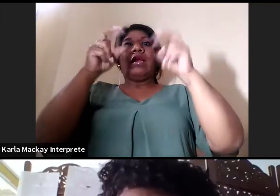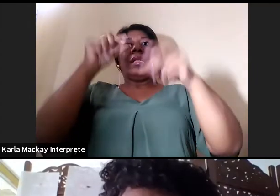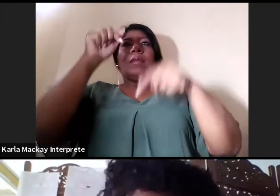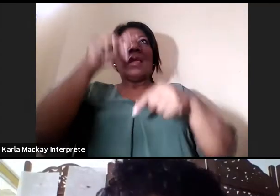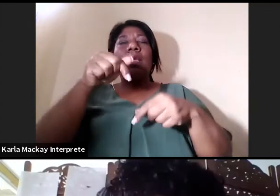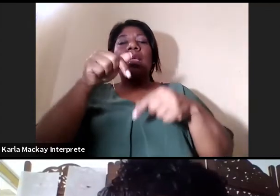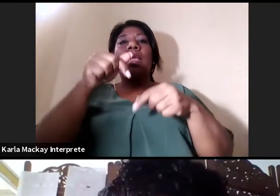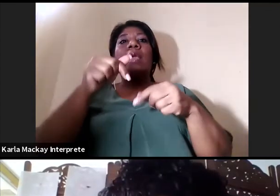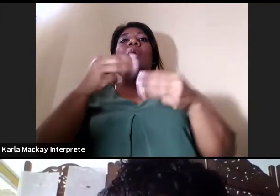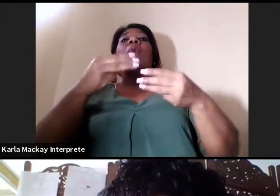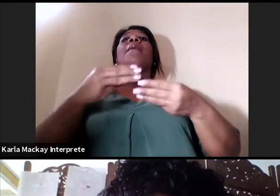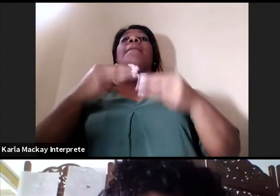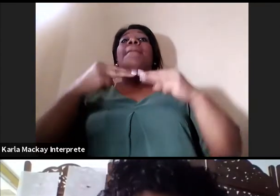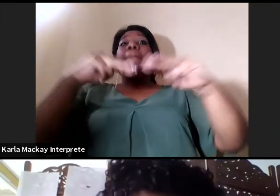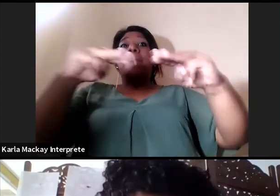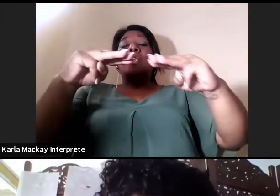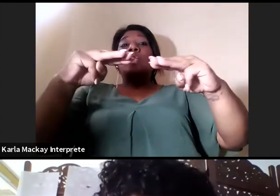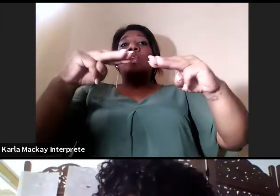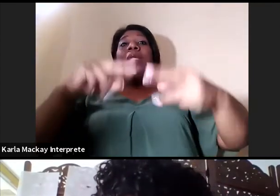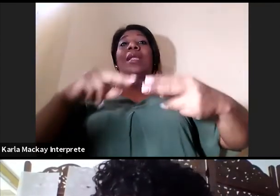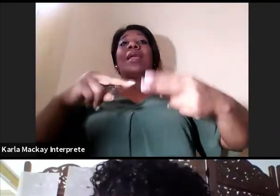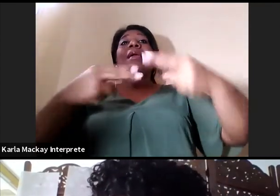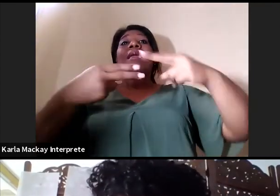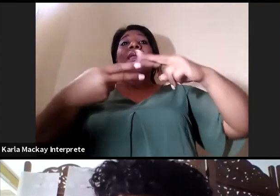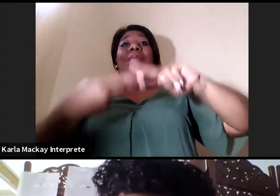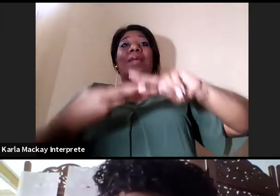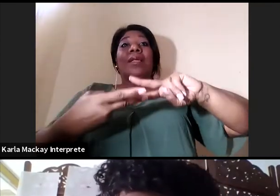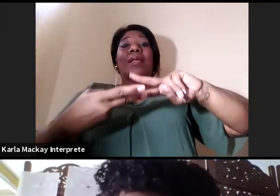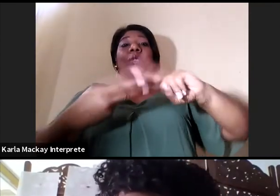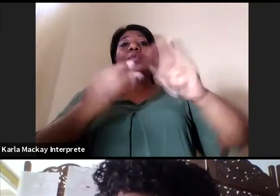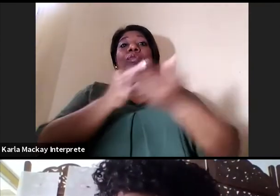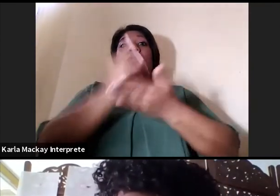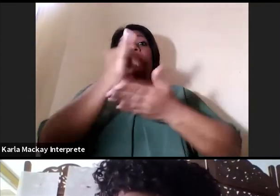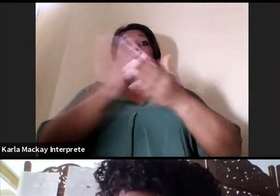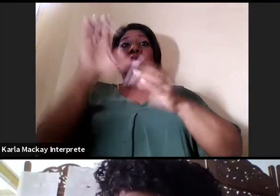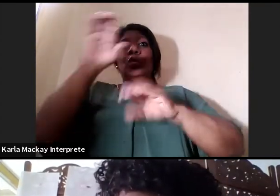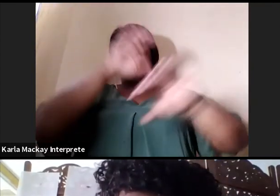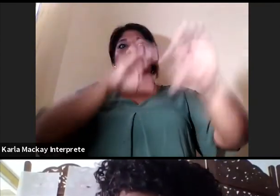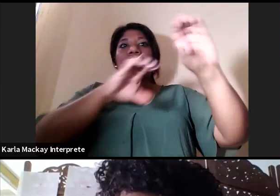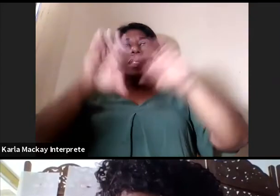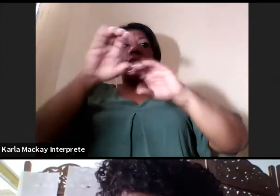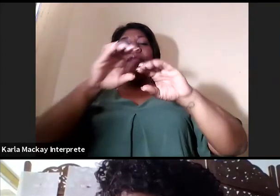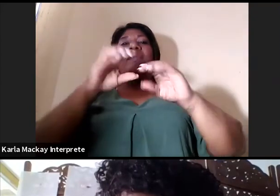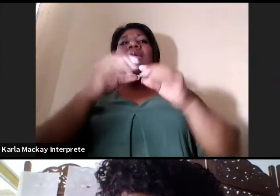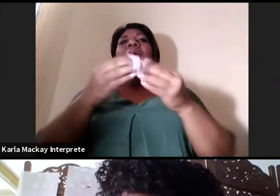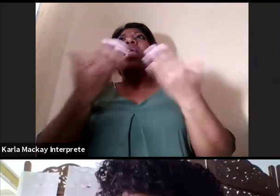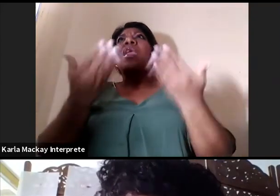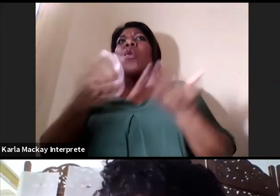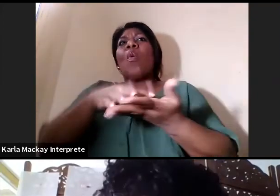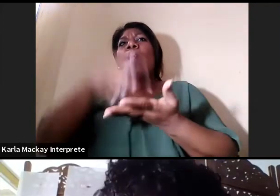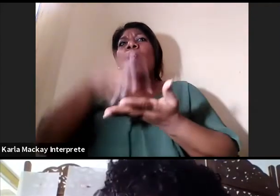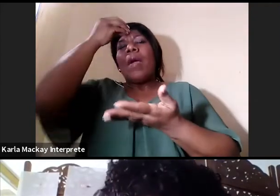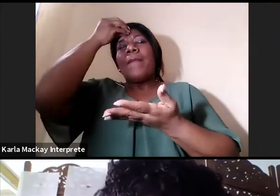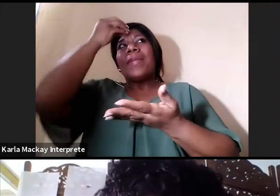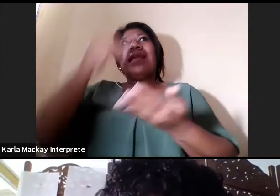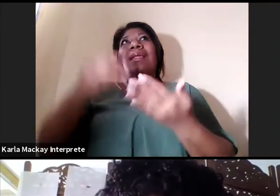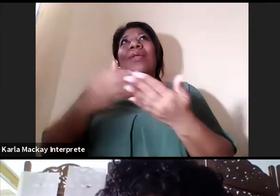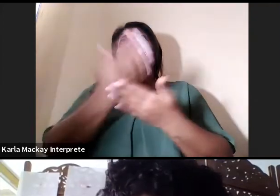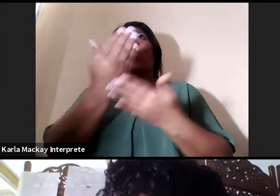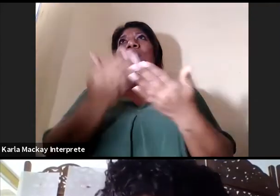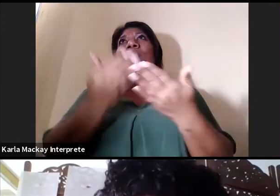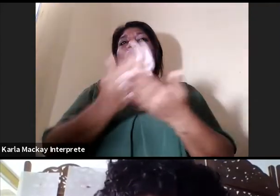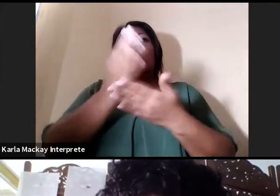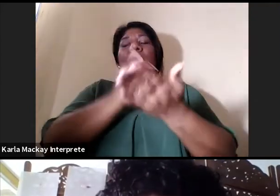metodología invertida para la investigación científica y la formación de nuevos investigadores. La red Inca, como les decía, ha venido